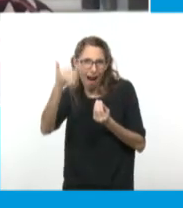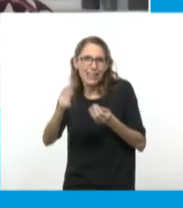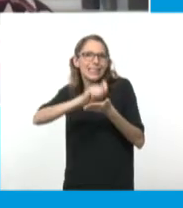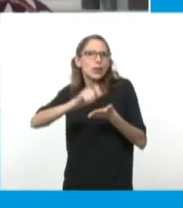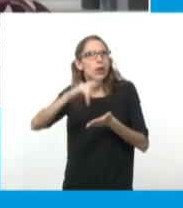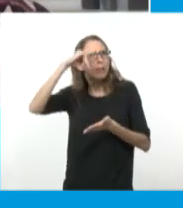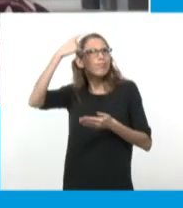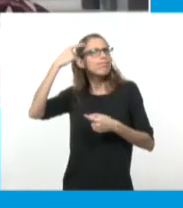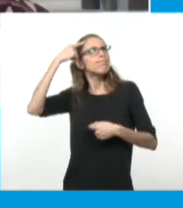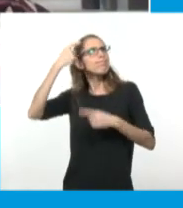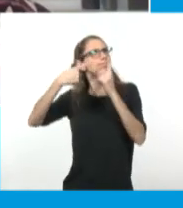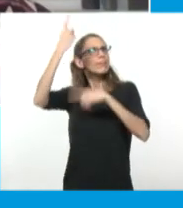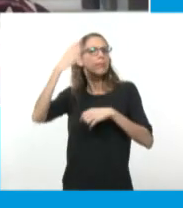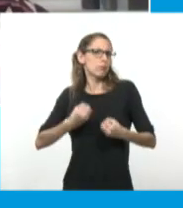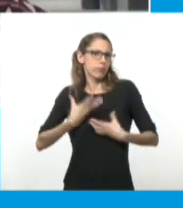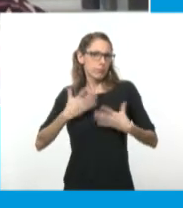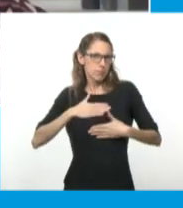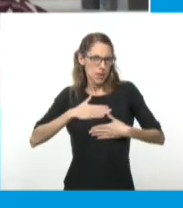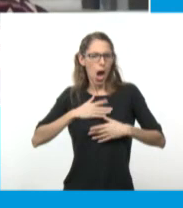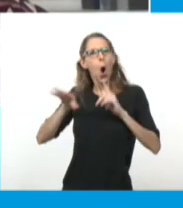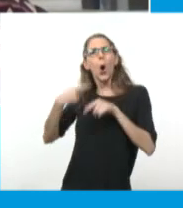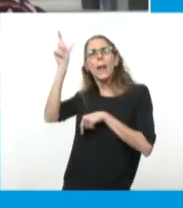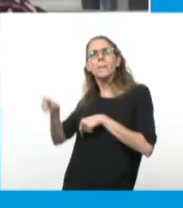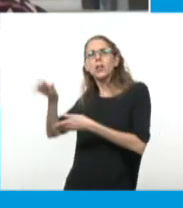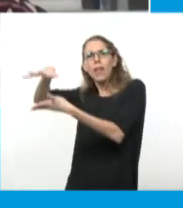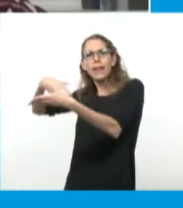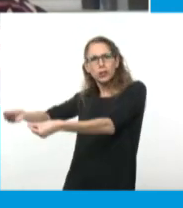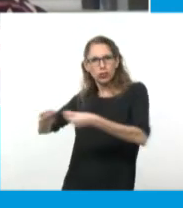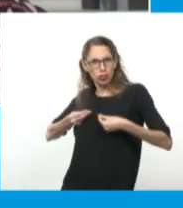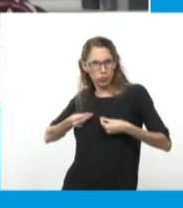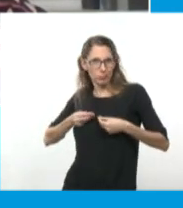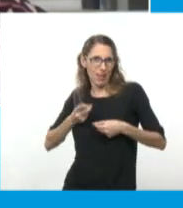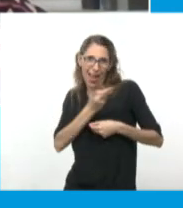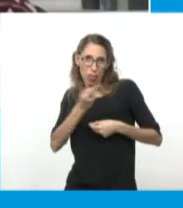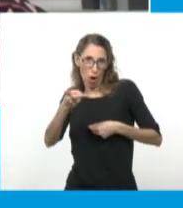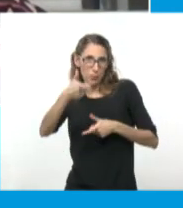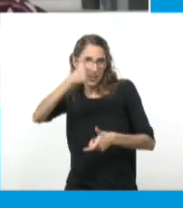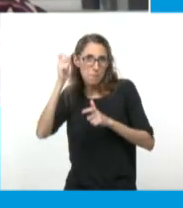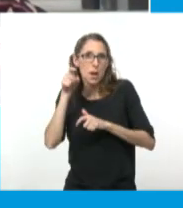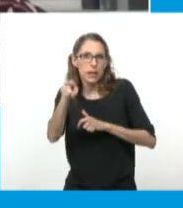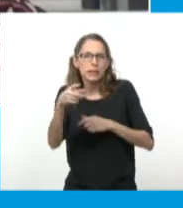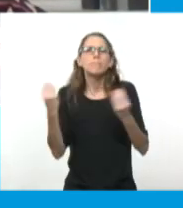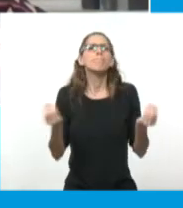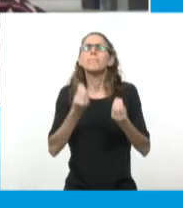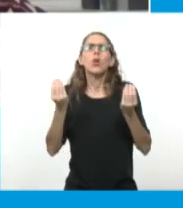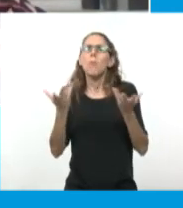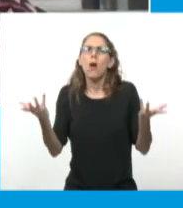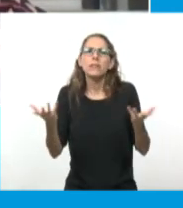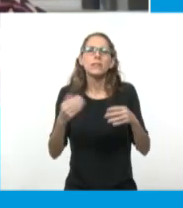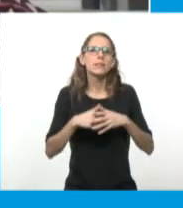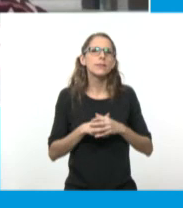otros autores y autoras. ¿Qué pasa? ¿Cómo se decide? ¿Qué pasa como en ese proceso?